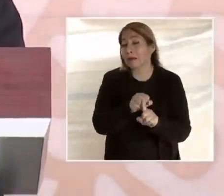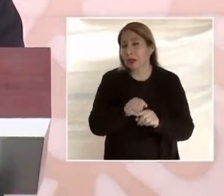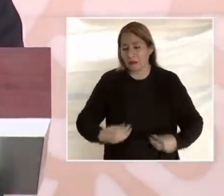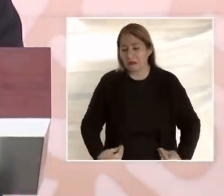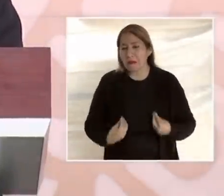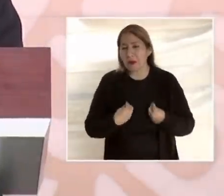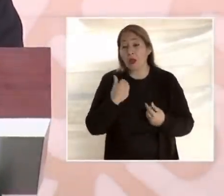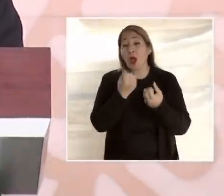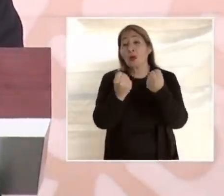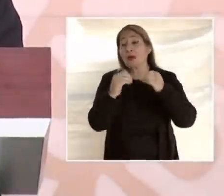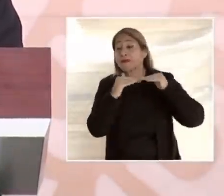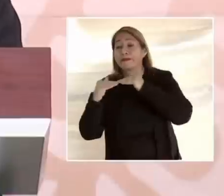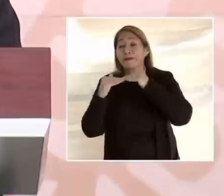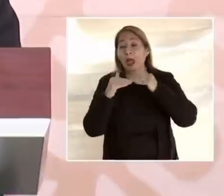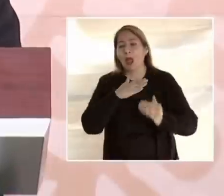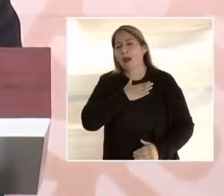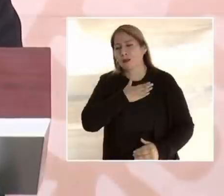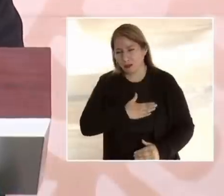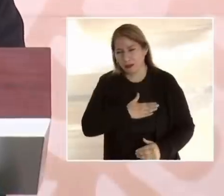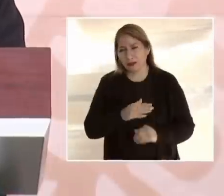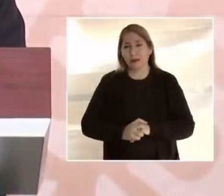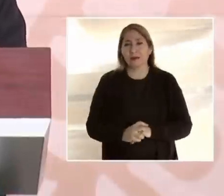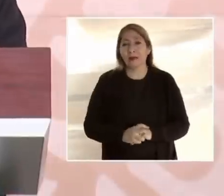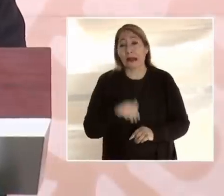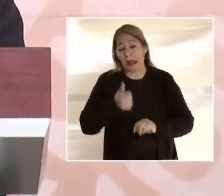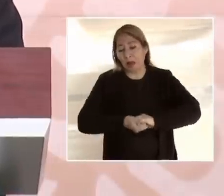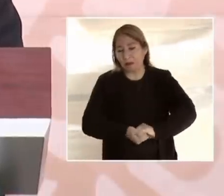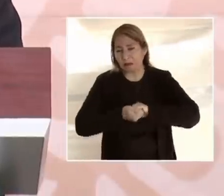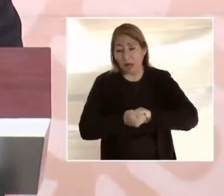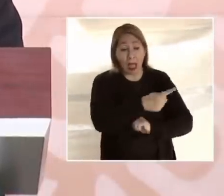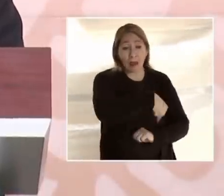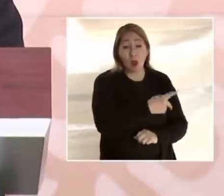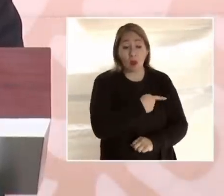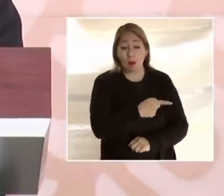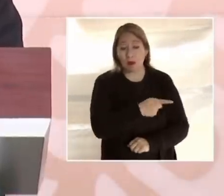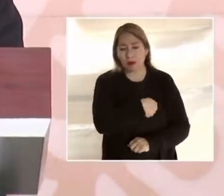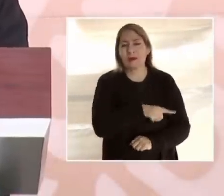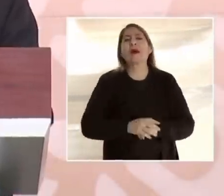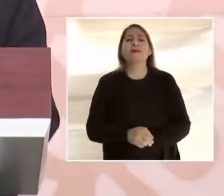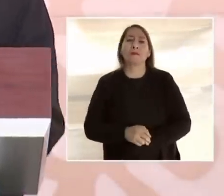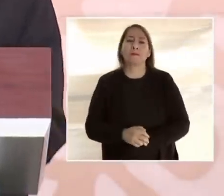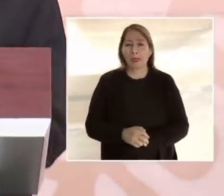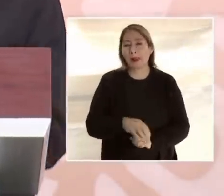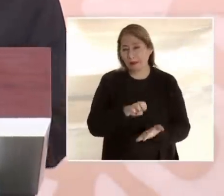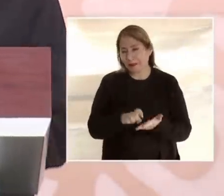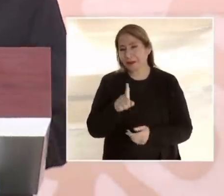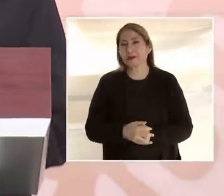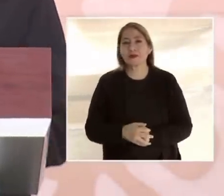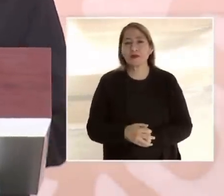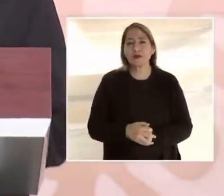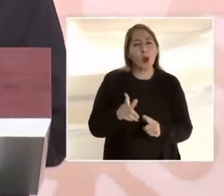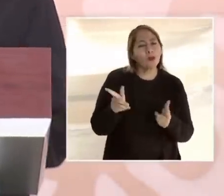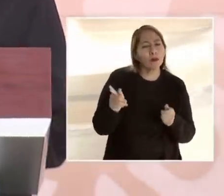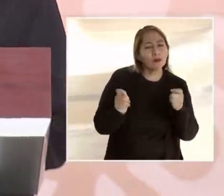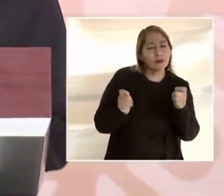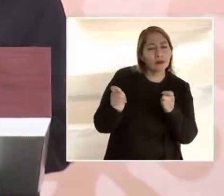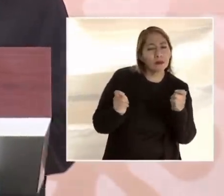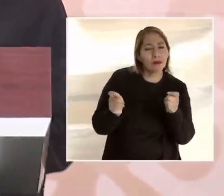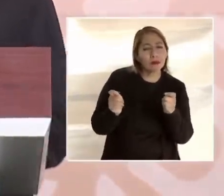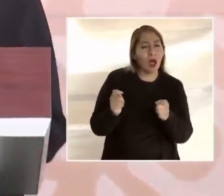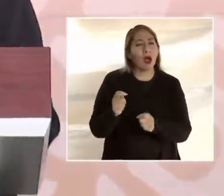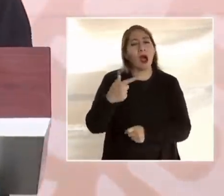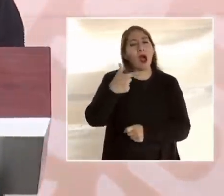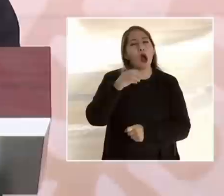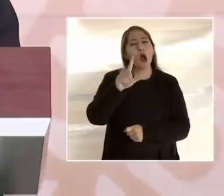de vivir en una sociedad mejor, más justa, igualitaria y fraterna. La estrategia golpista, mediante el uso